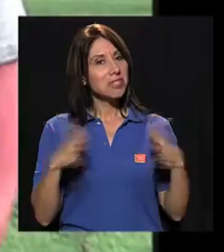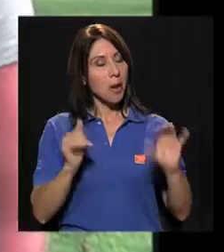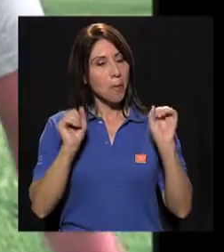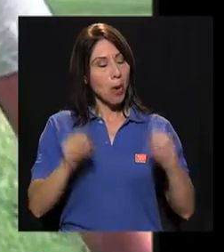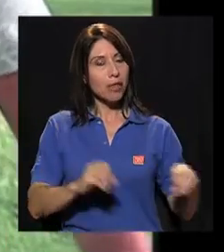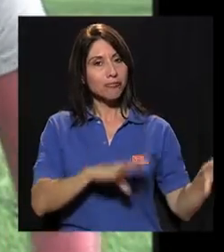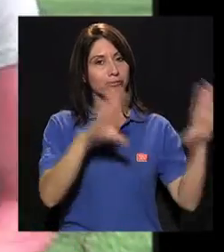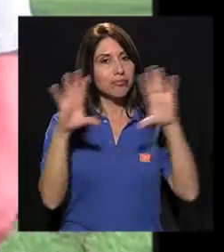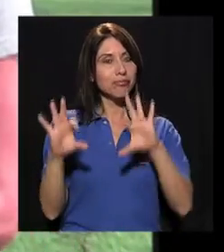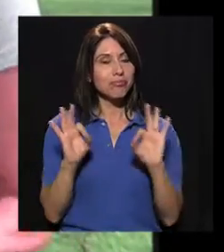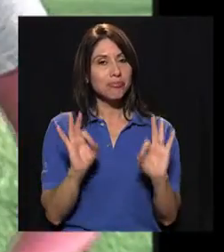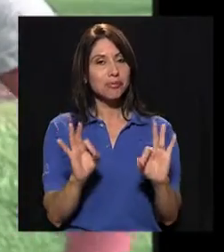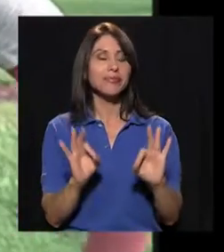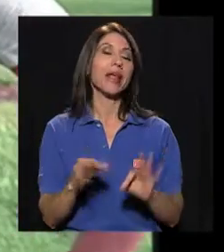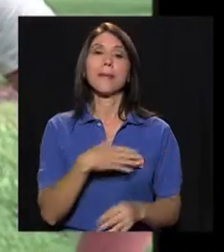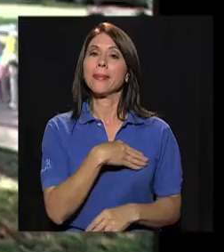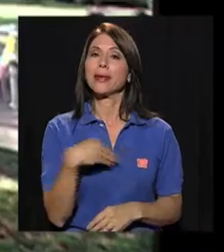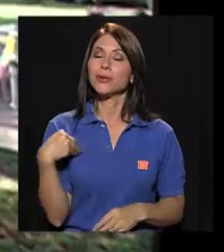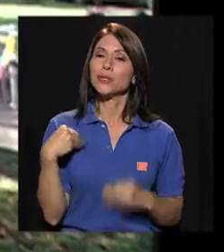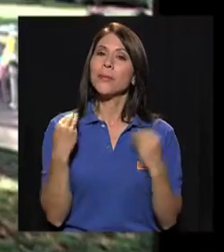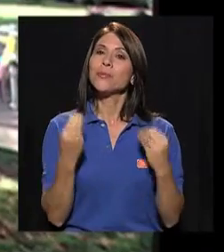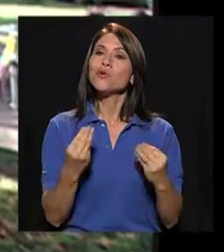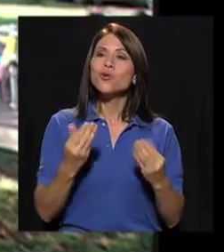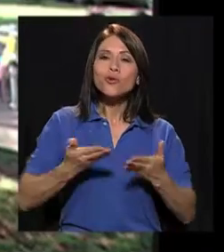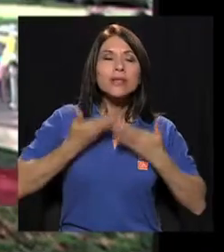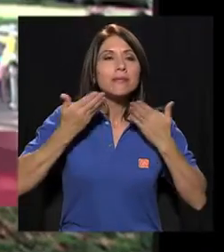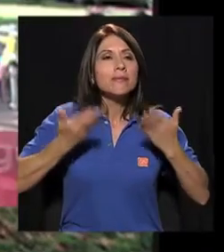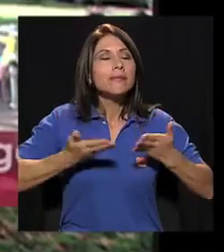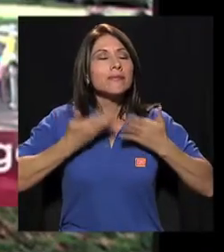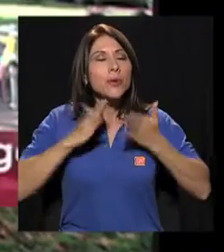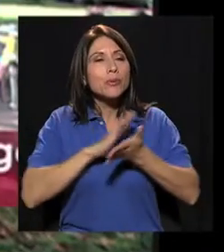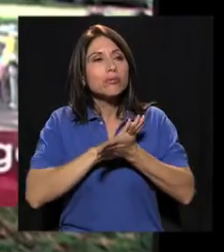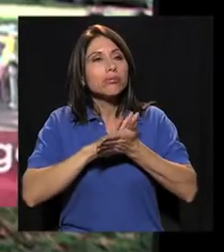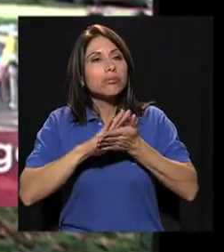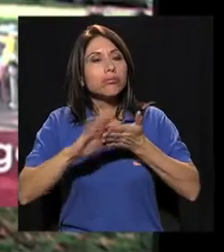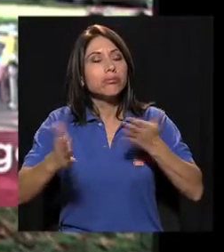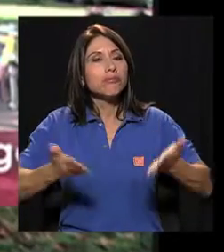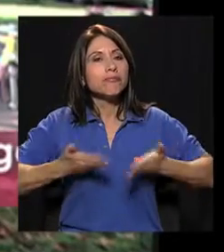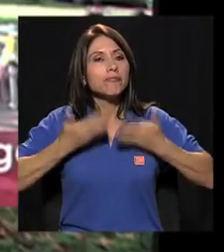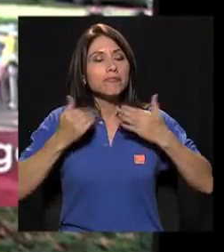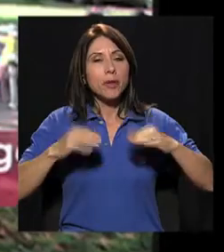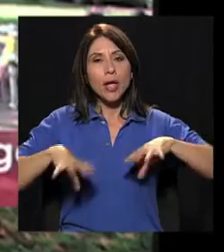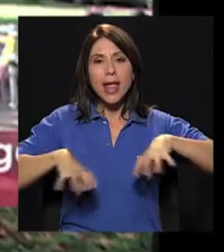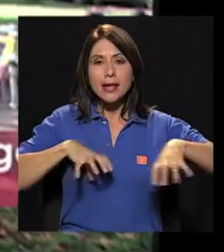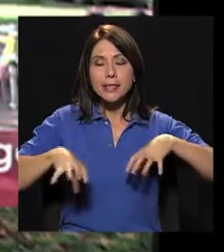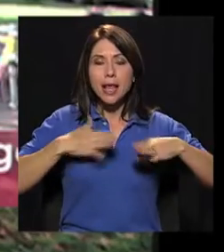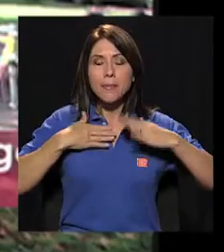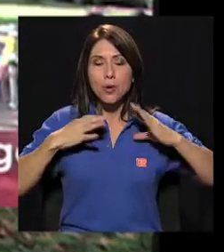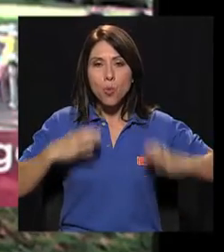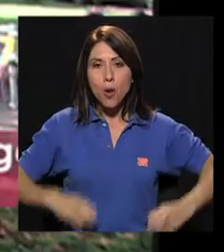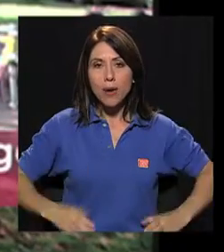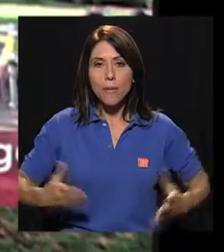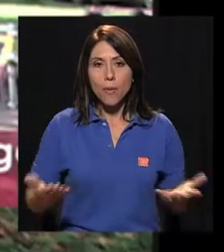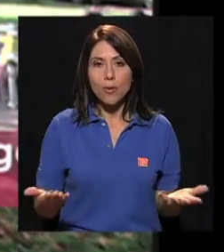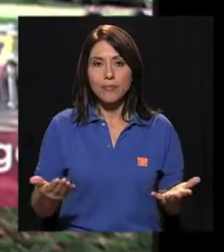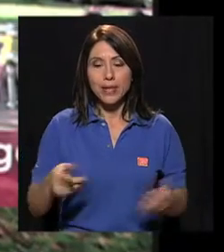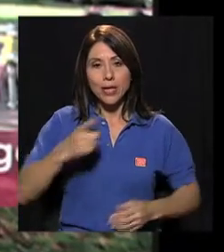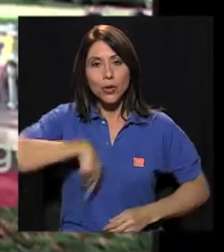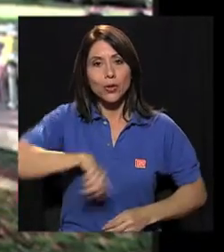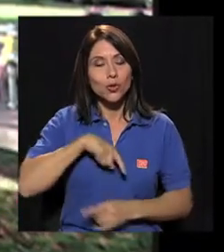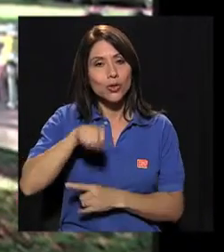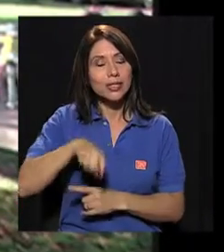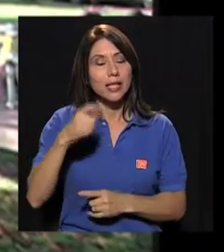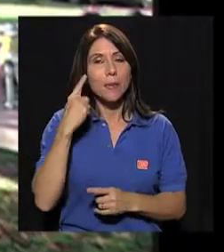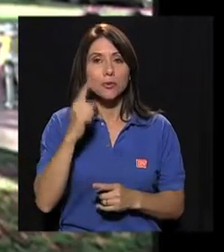qué dicha! Ya el día puede pasar. Me gusta mucho venir a respirar el aire puro, ejercitar mi cuerpo.